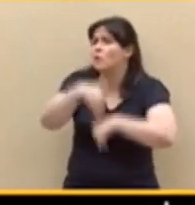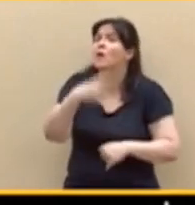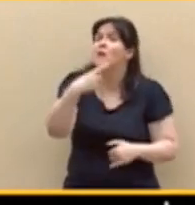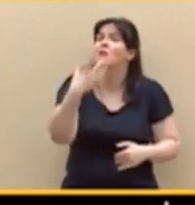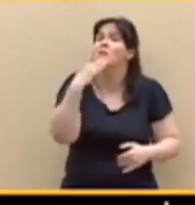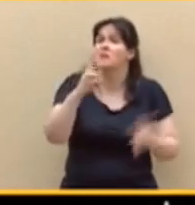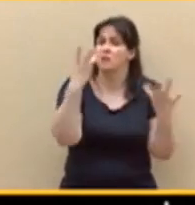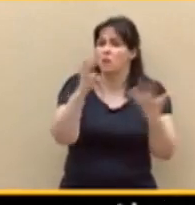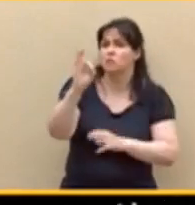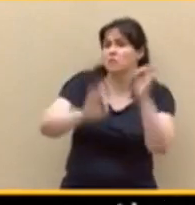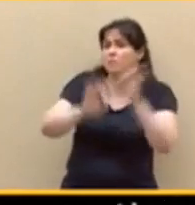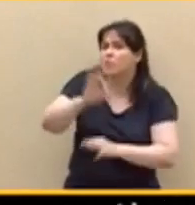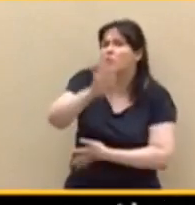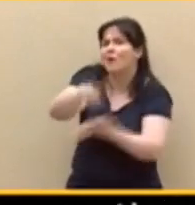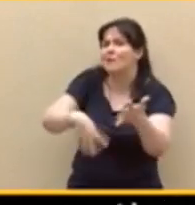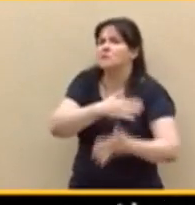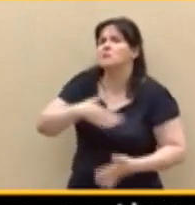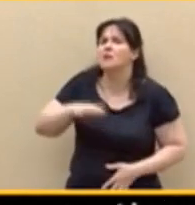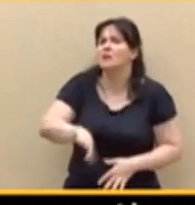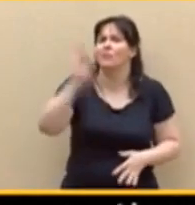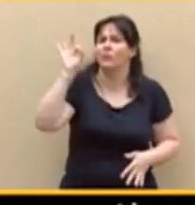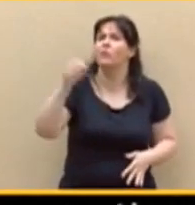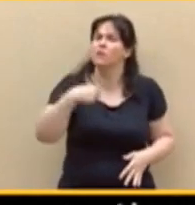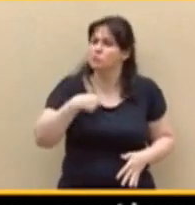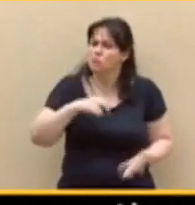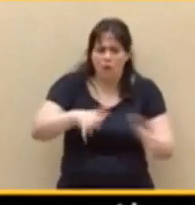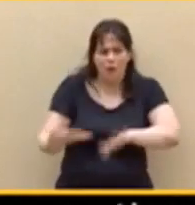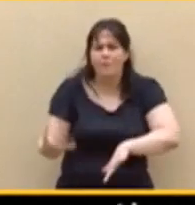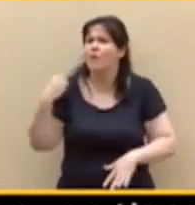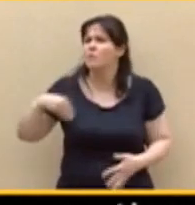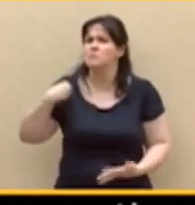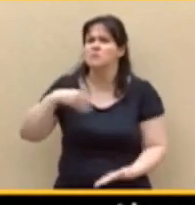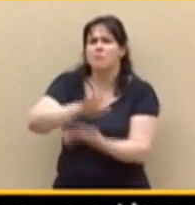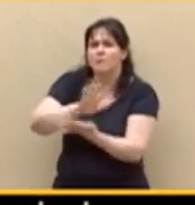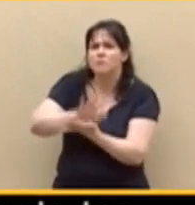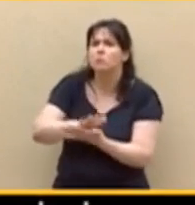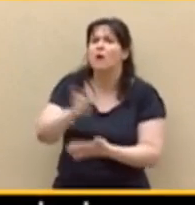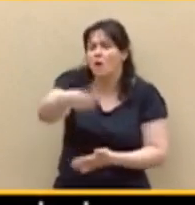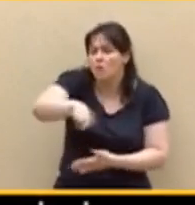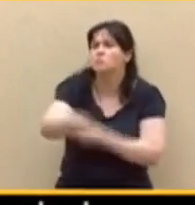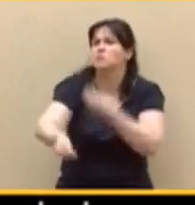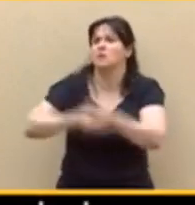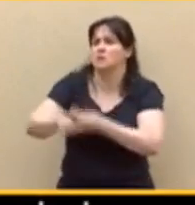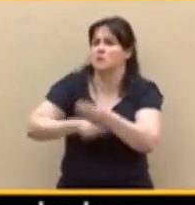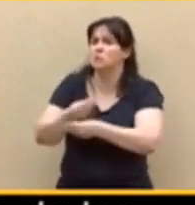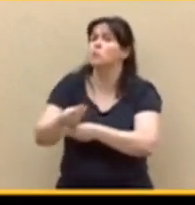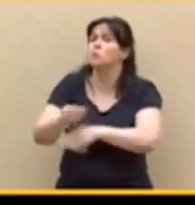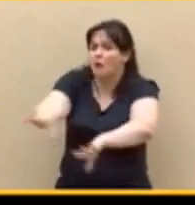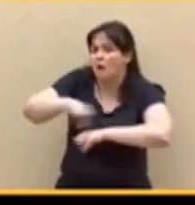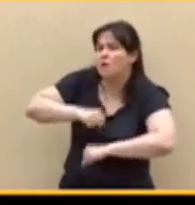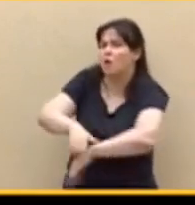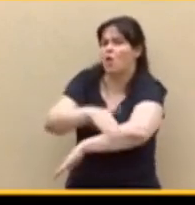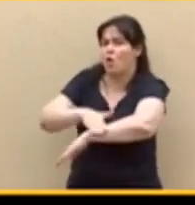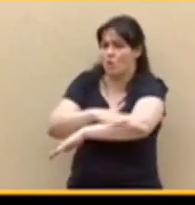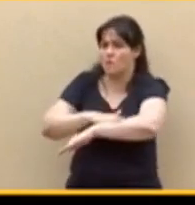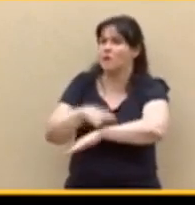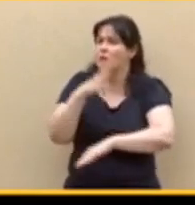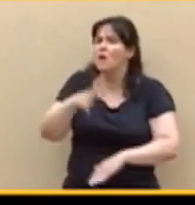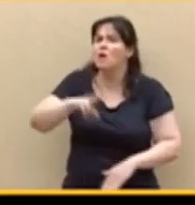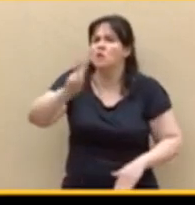que quiere decidir. Yo he aplicado la misma mesura que aplican ustedes cuando están al frente del gobierno, que son unos verdaderos